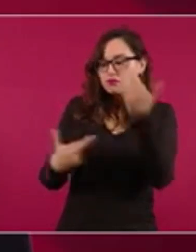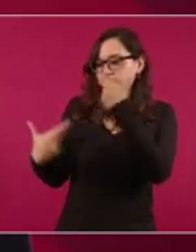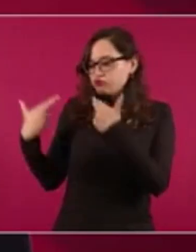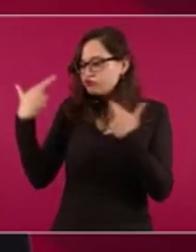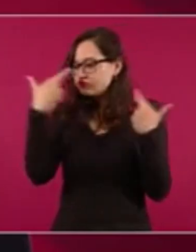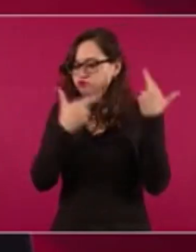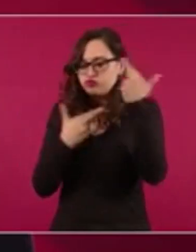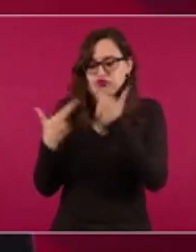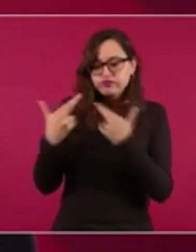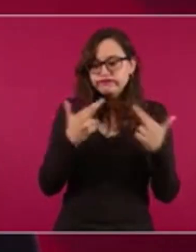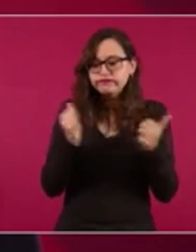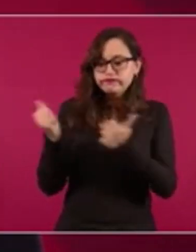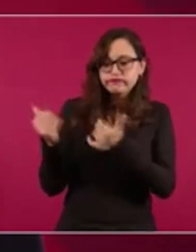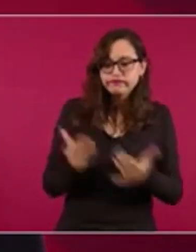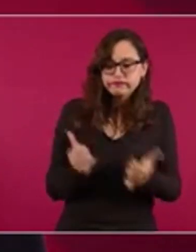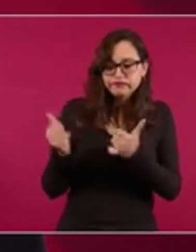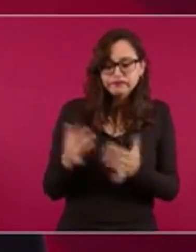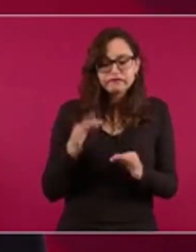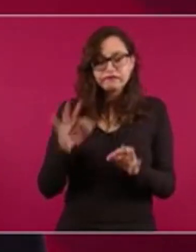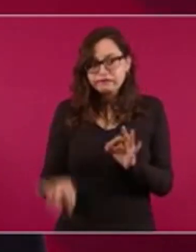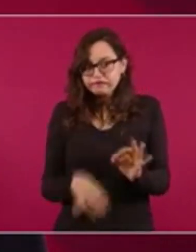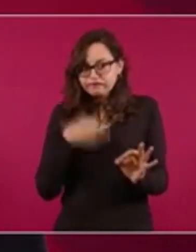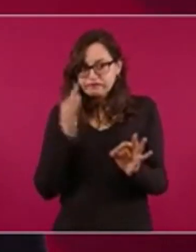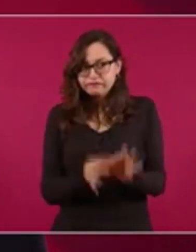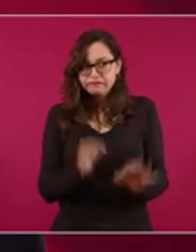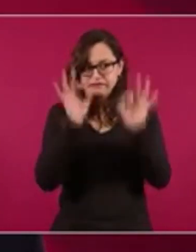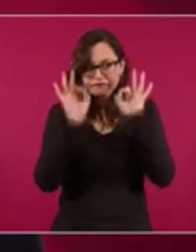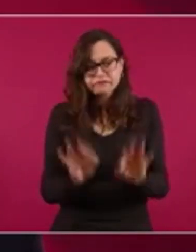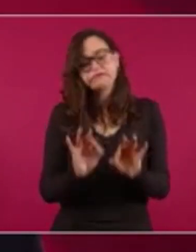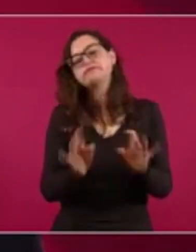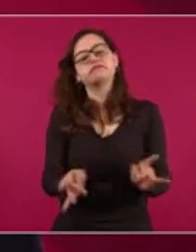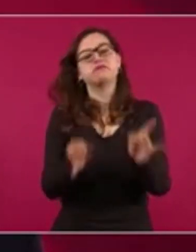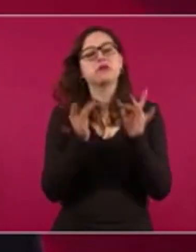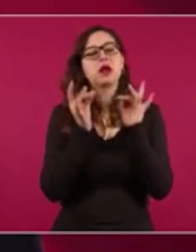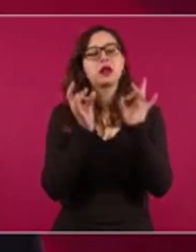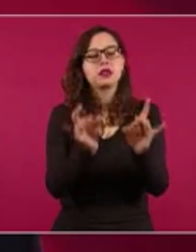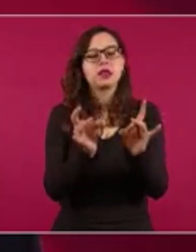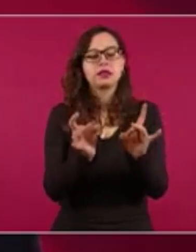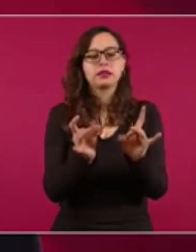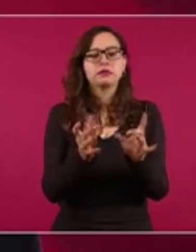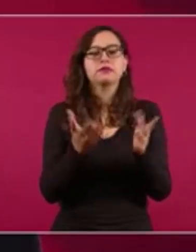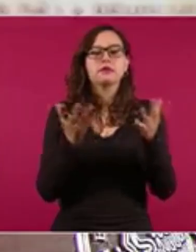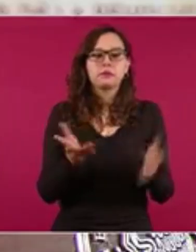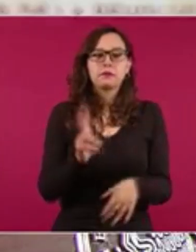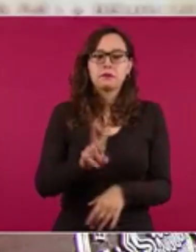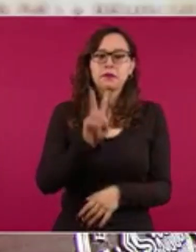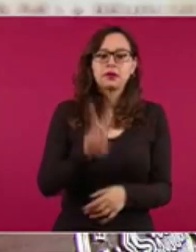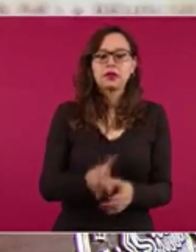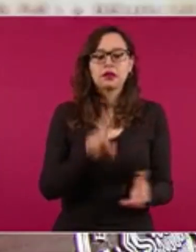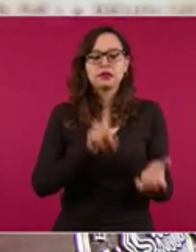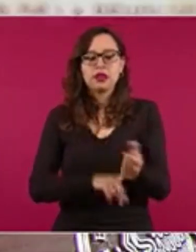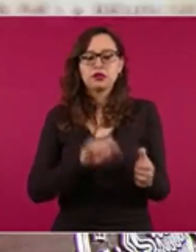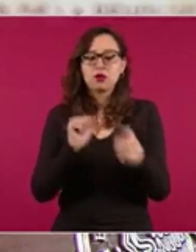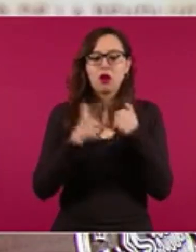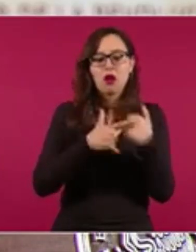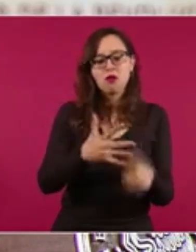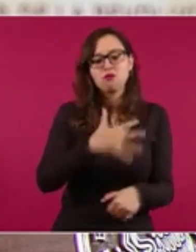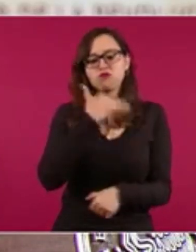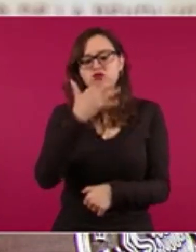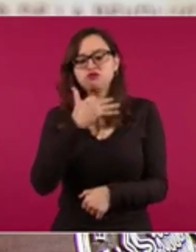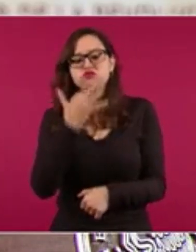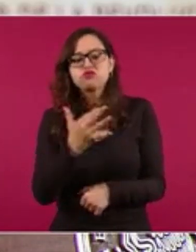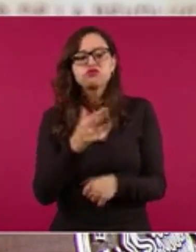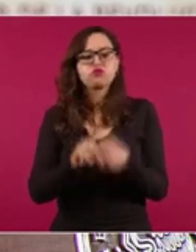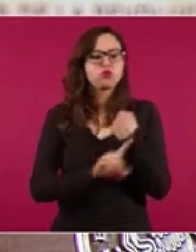importen y distribuyen sean de calidad y se encuentren libres de contingencias, tanto